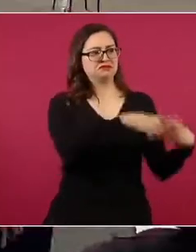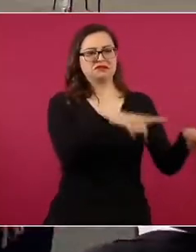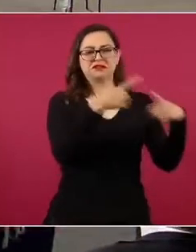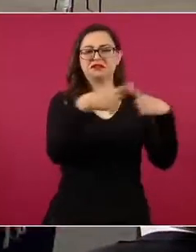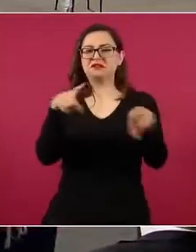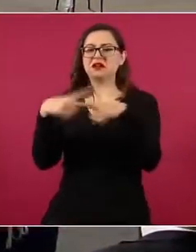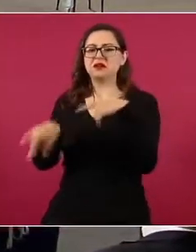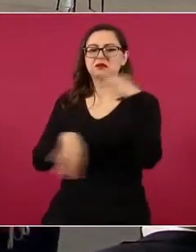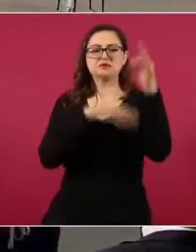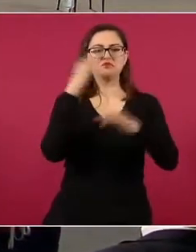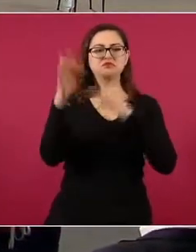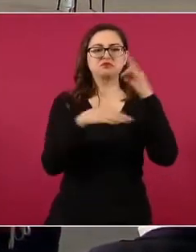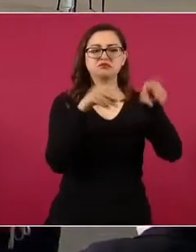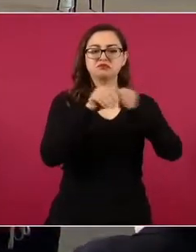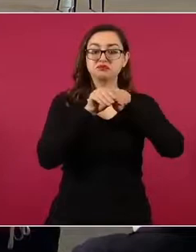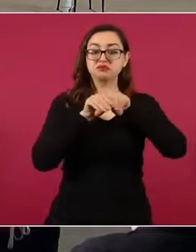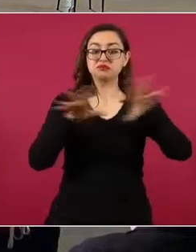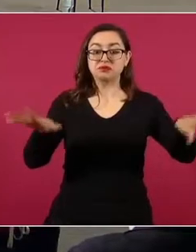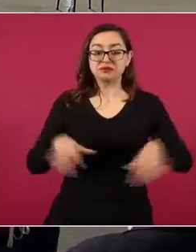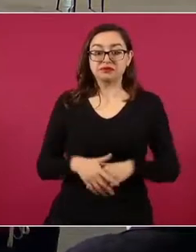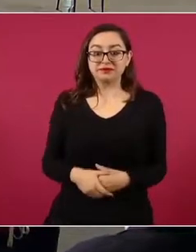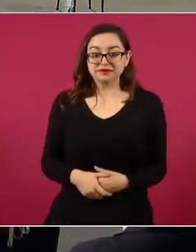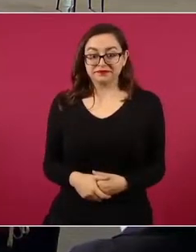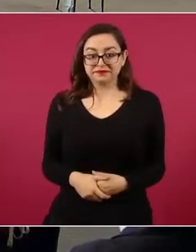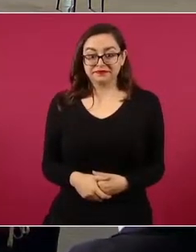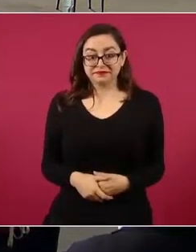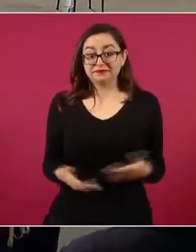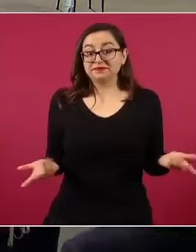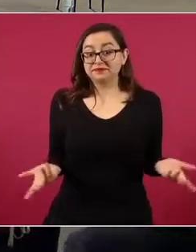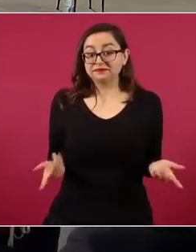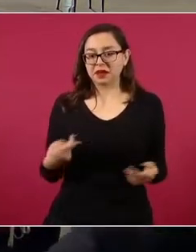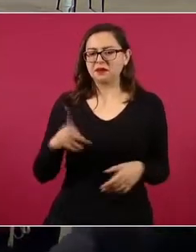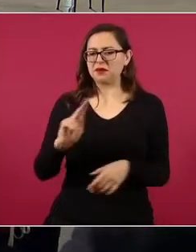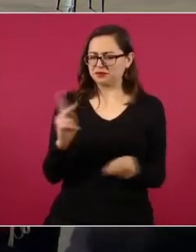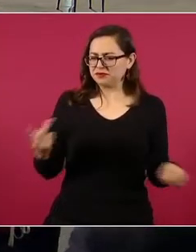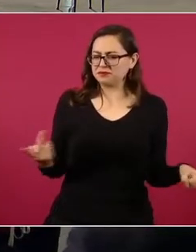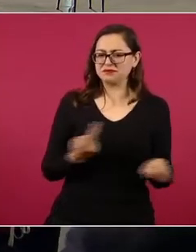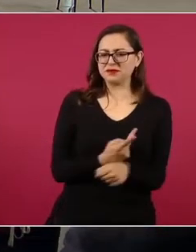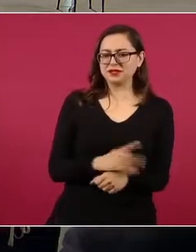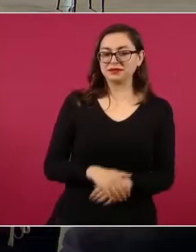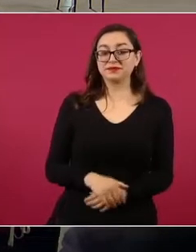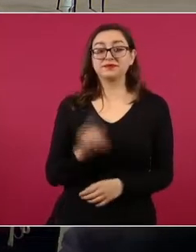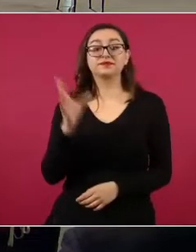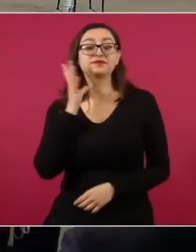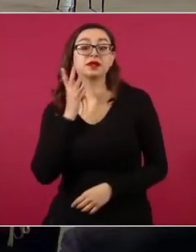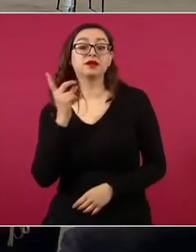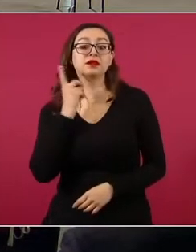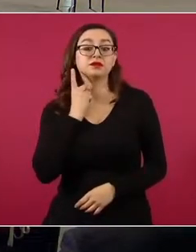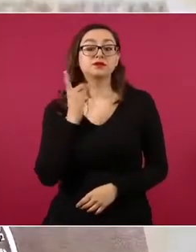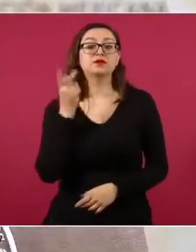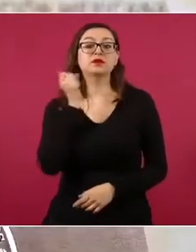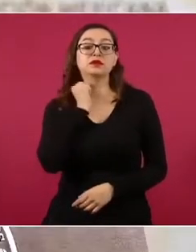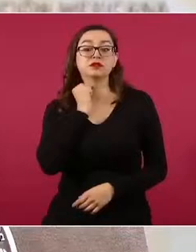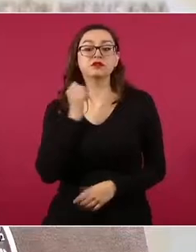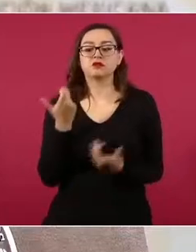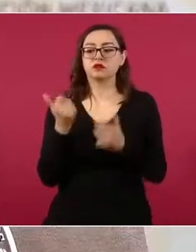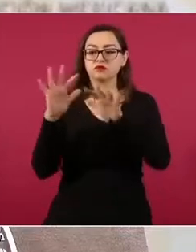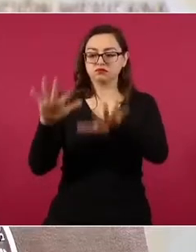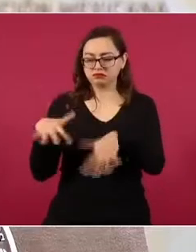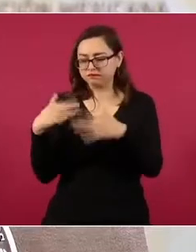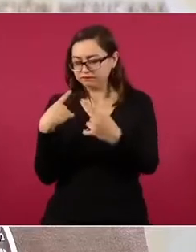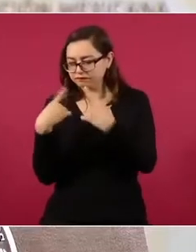Lo cierto es que el Congreso realizó cambios a la Ley Federal de Presupuesto y Responsabilidad Hacendaria